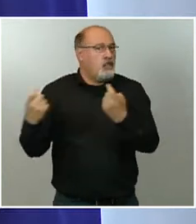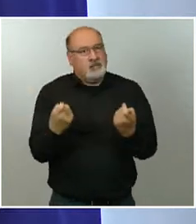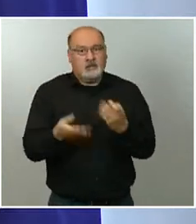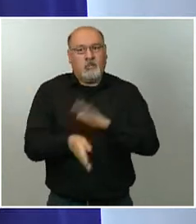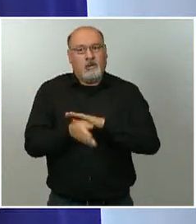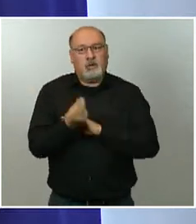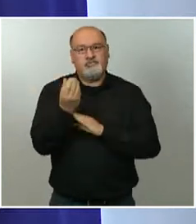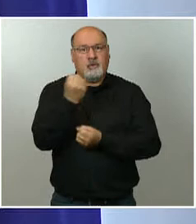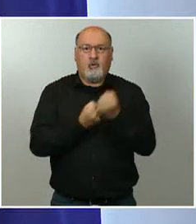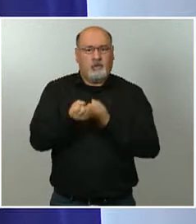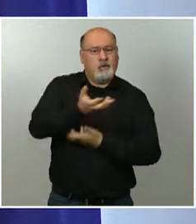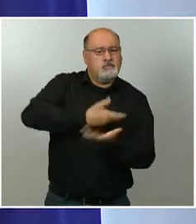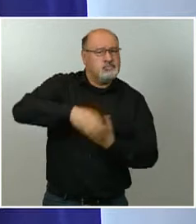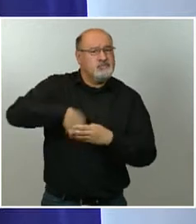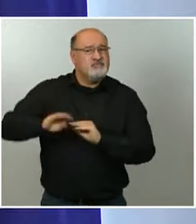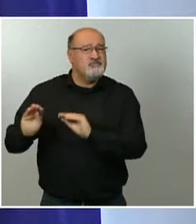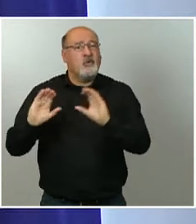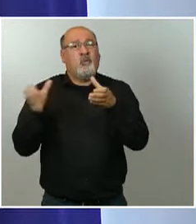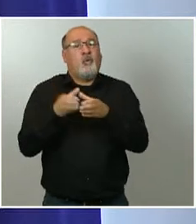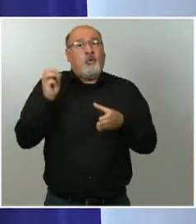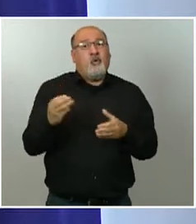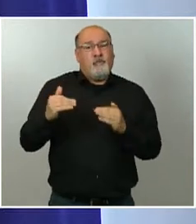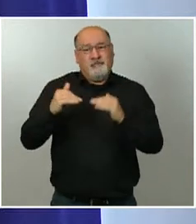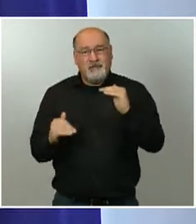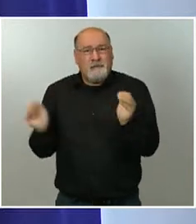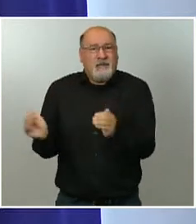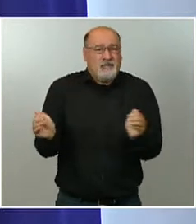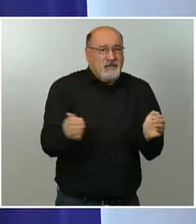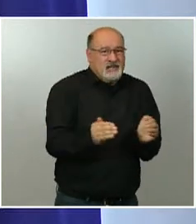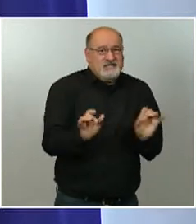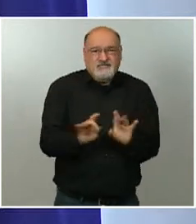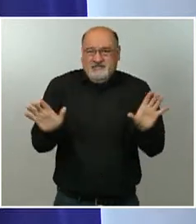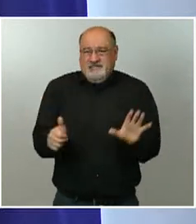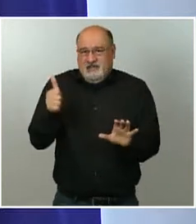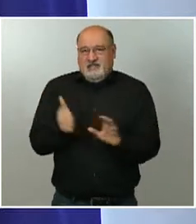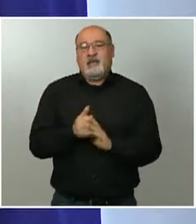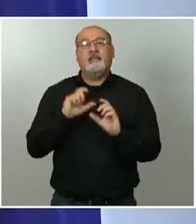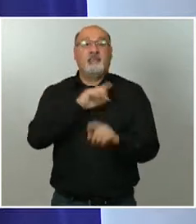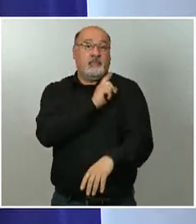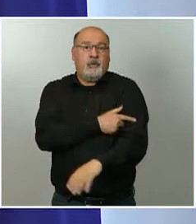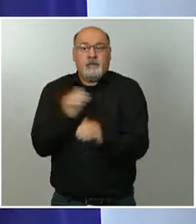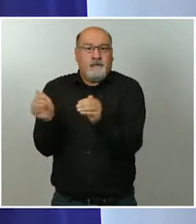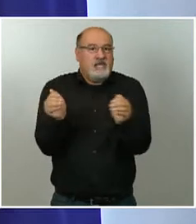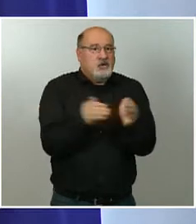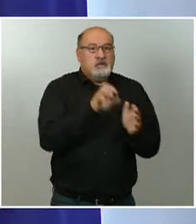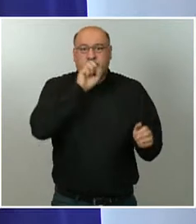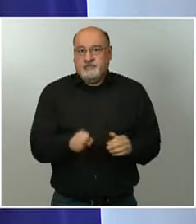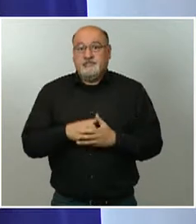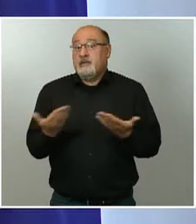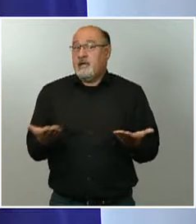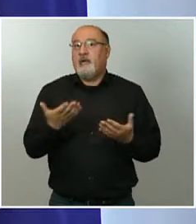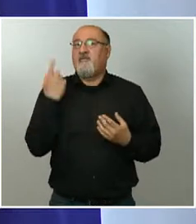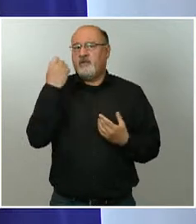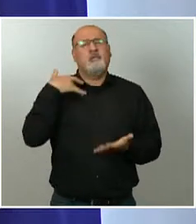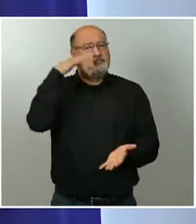de equipos y de clubes más pequeños y de deportes más minoritarios. Pero nos quedaba la Liga. En efecto, hemos llegado en este